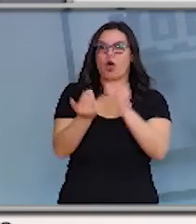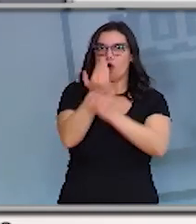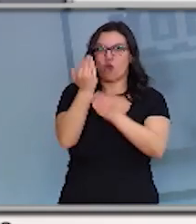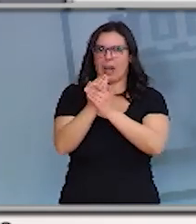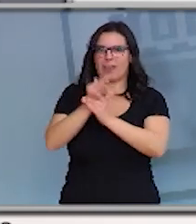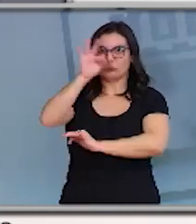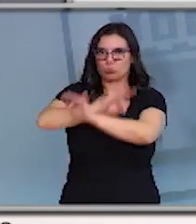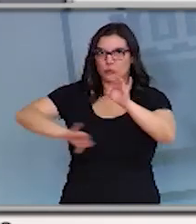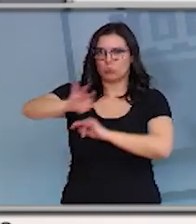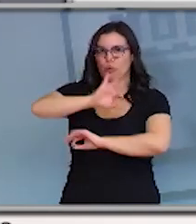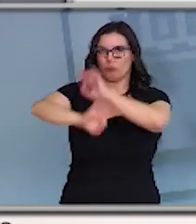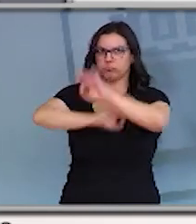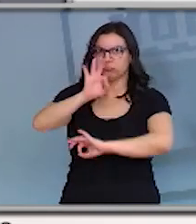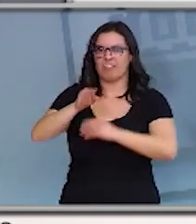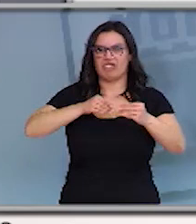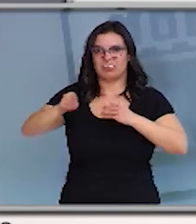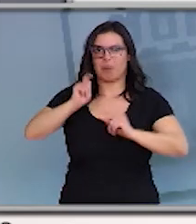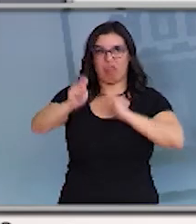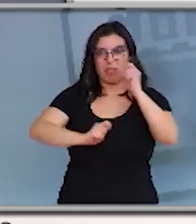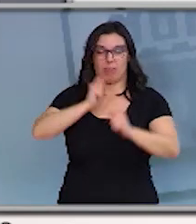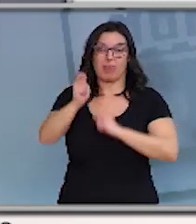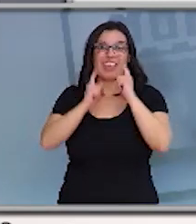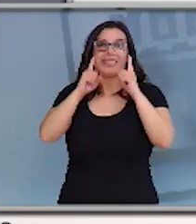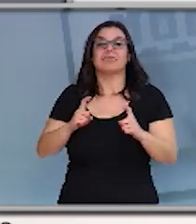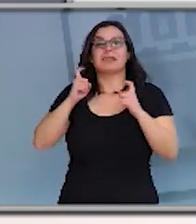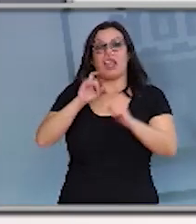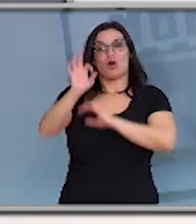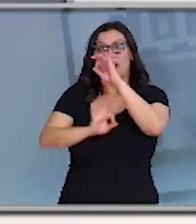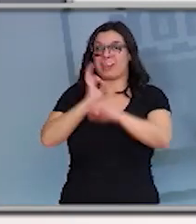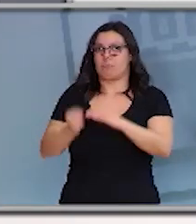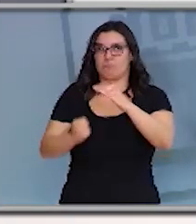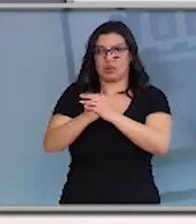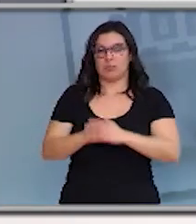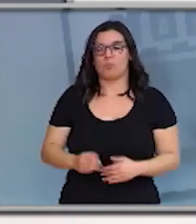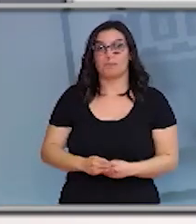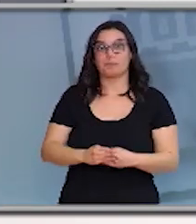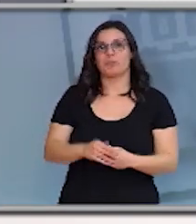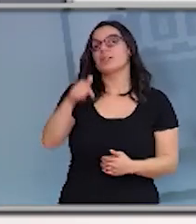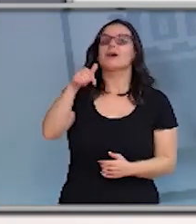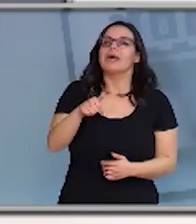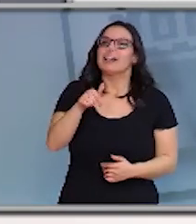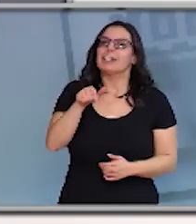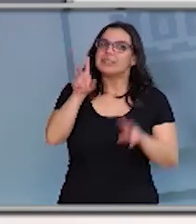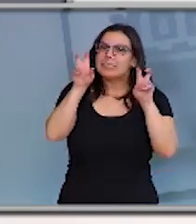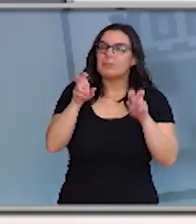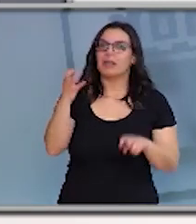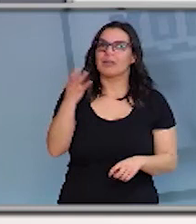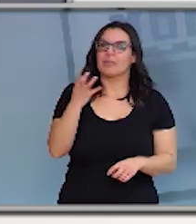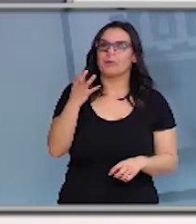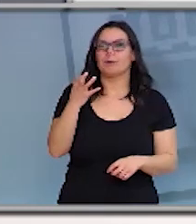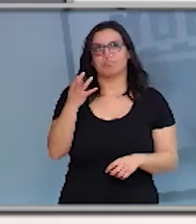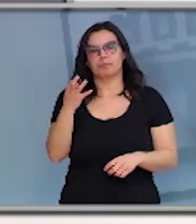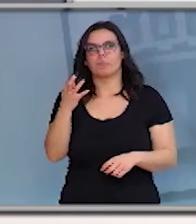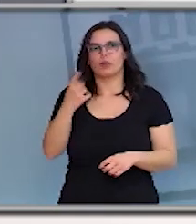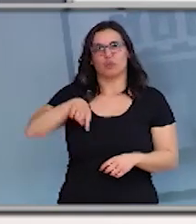flexibilizar e intentar organizar lo más posible. Aquí tenemos que hacer un ejercicio y estamos